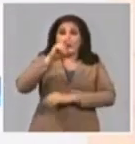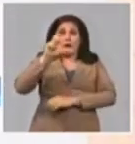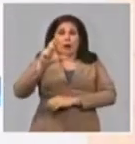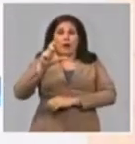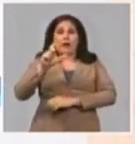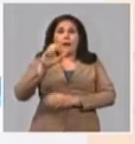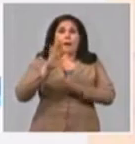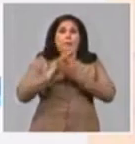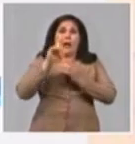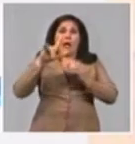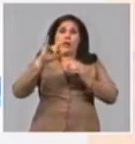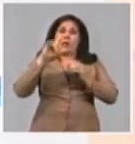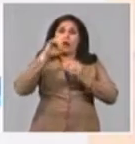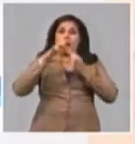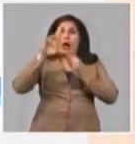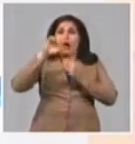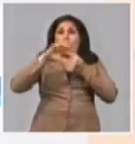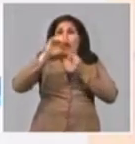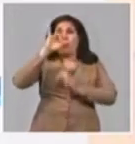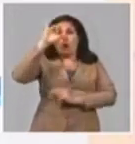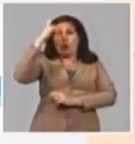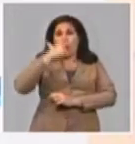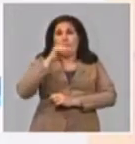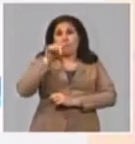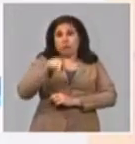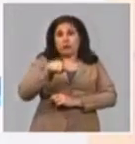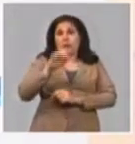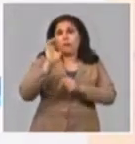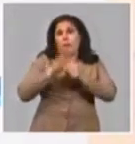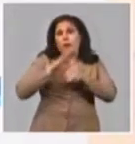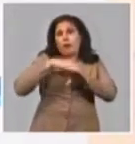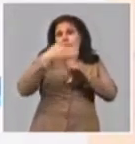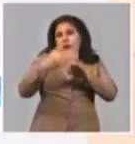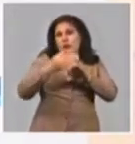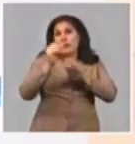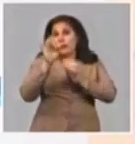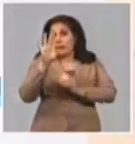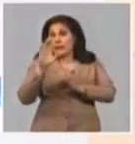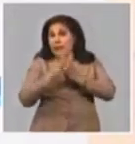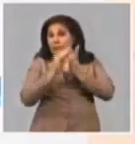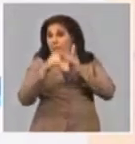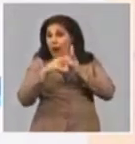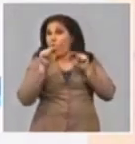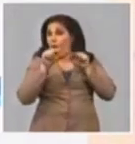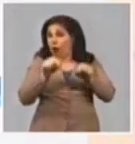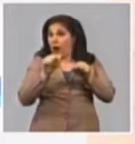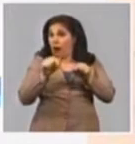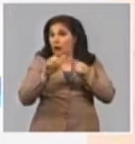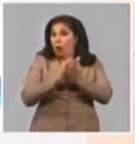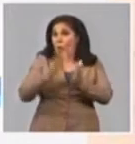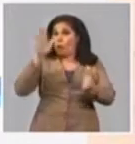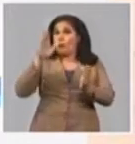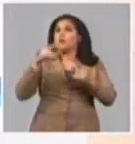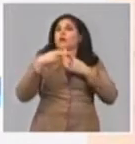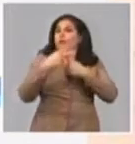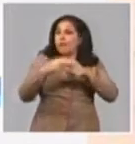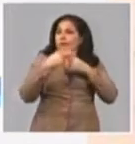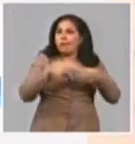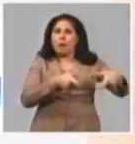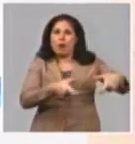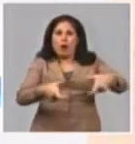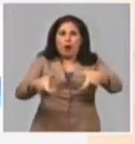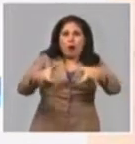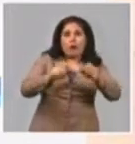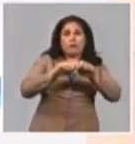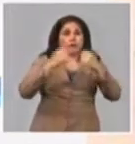Manicaragua que vamos a iniciar después del 15 de mayo intervenir con un viejo compromiso de rehabilitar un número de redes